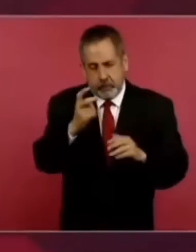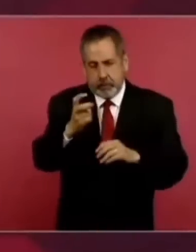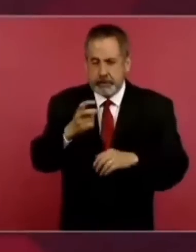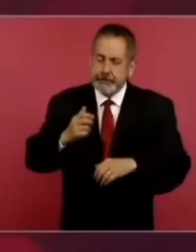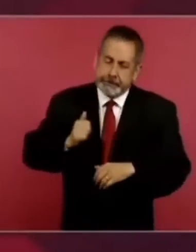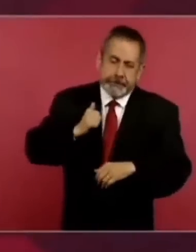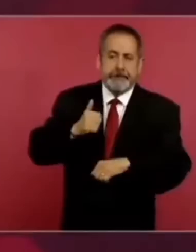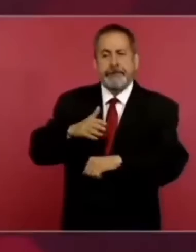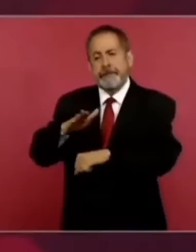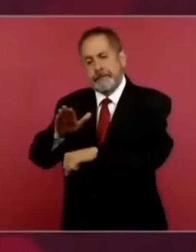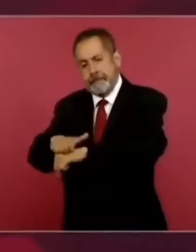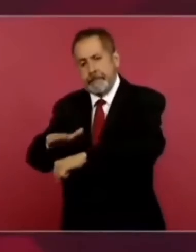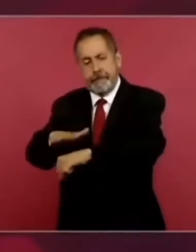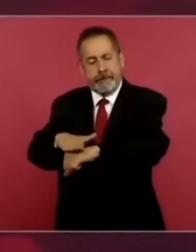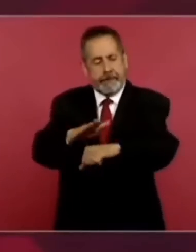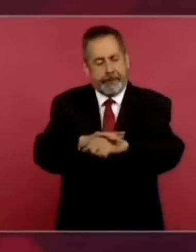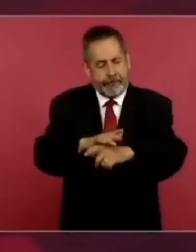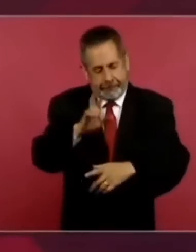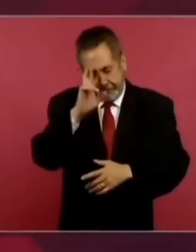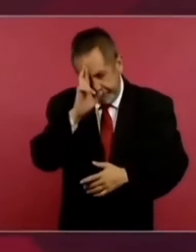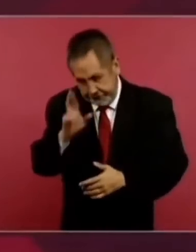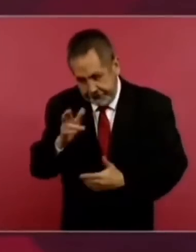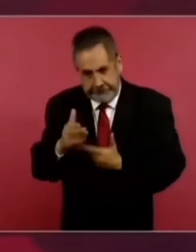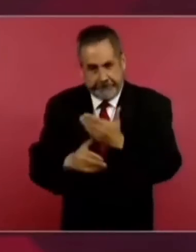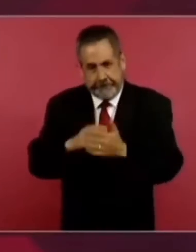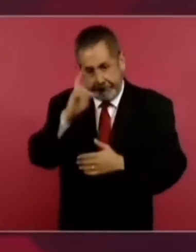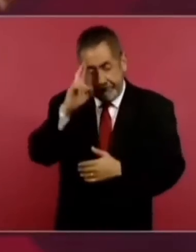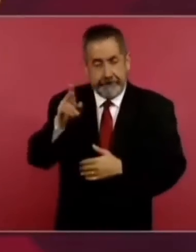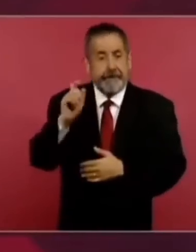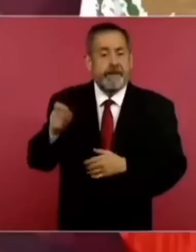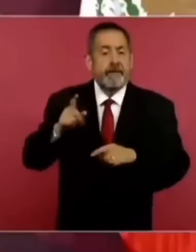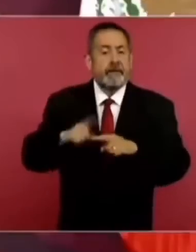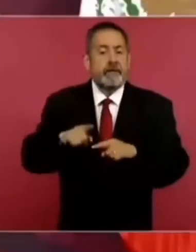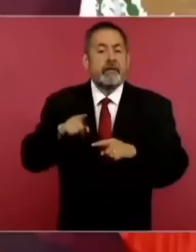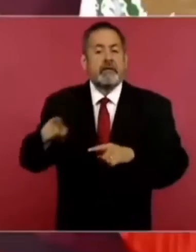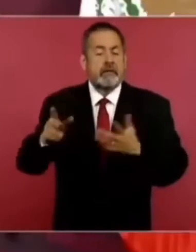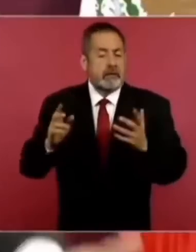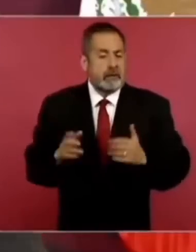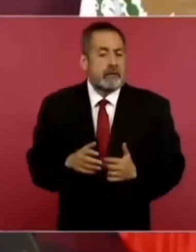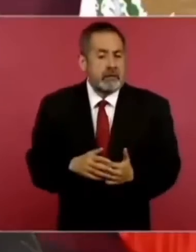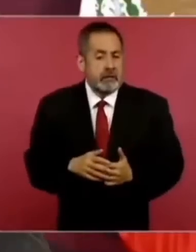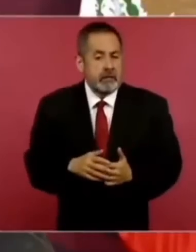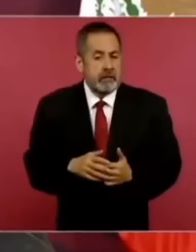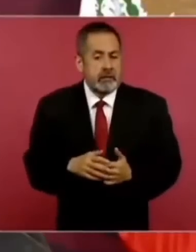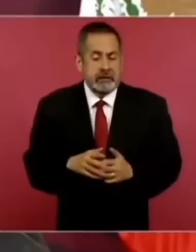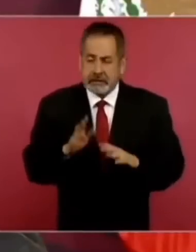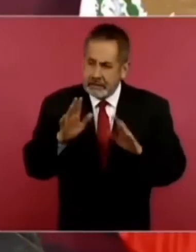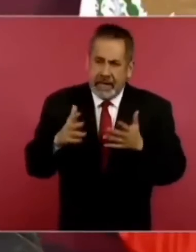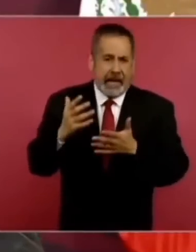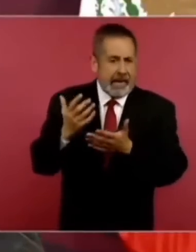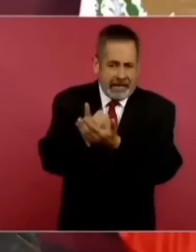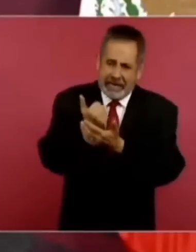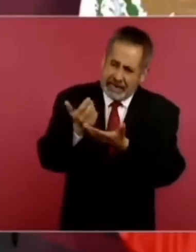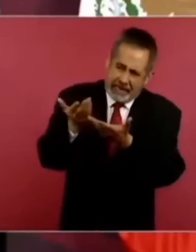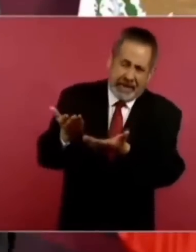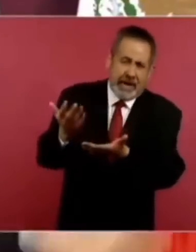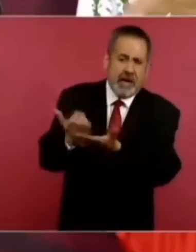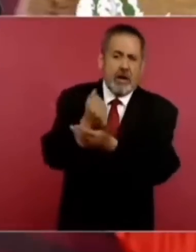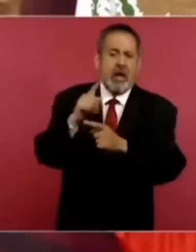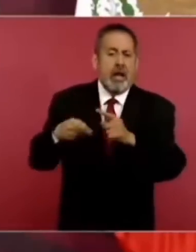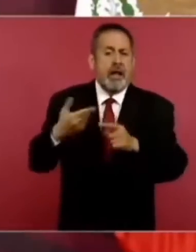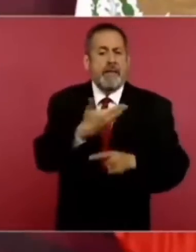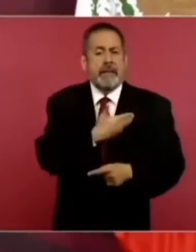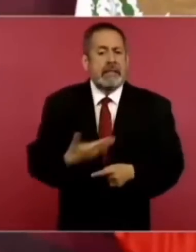muy respetuoso a que se acepte el triunfo del